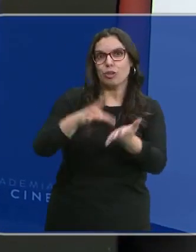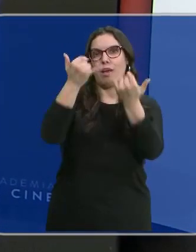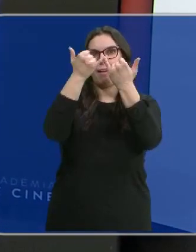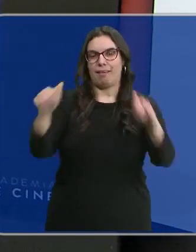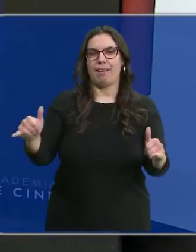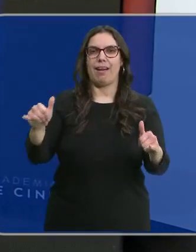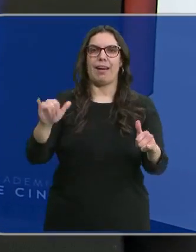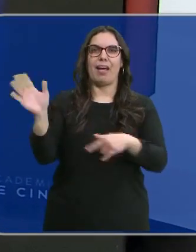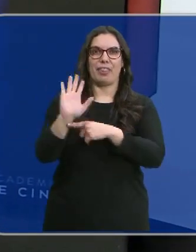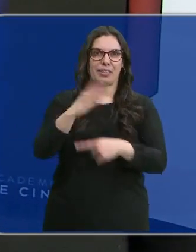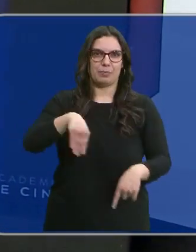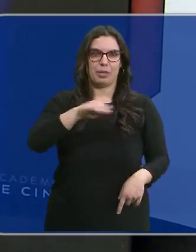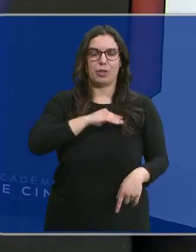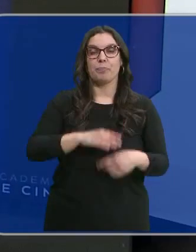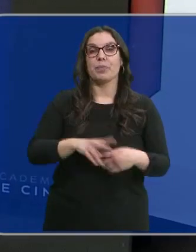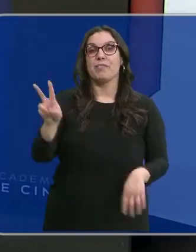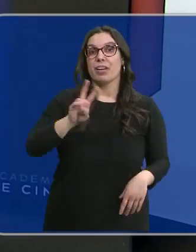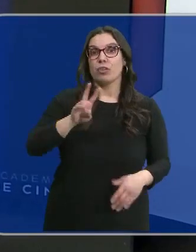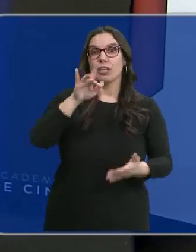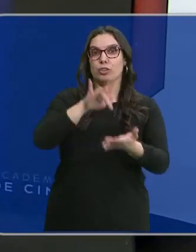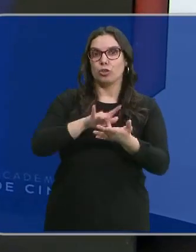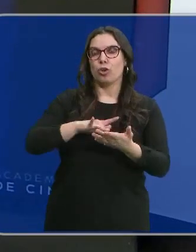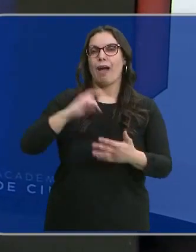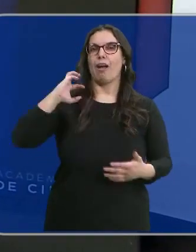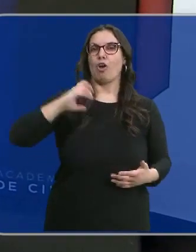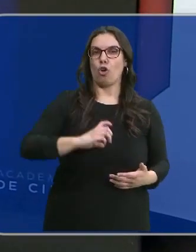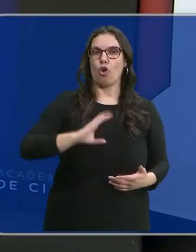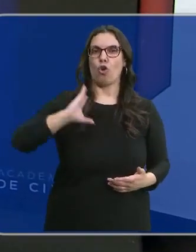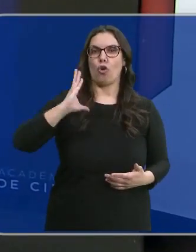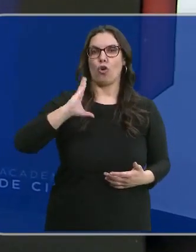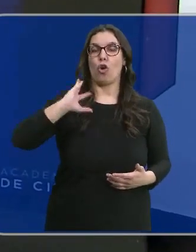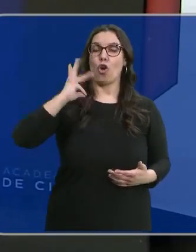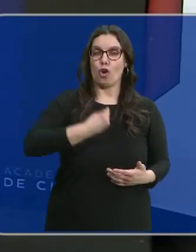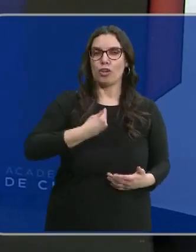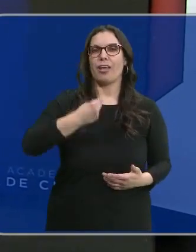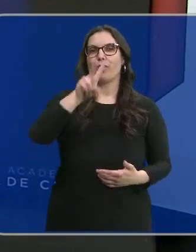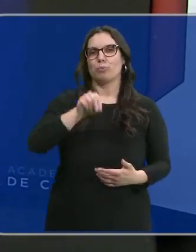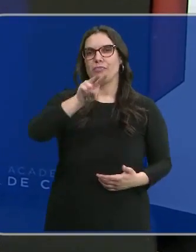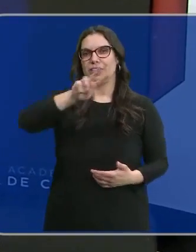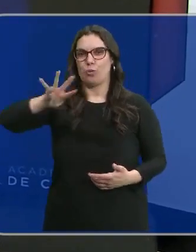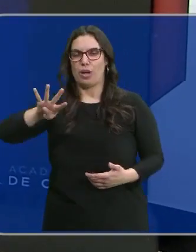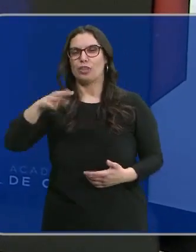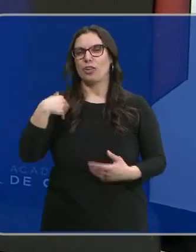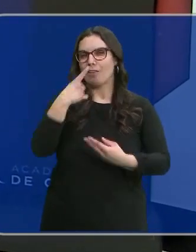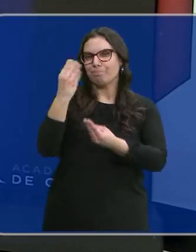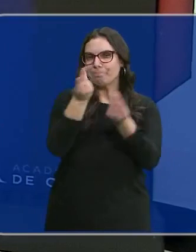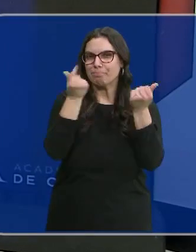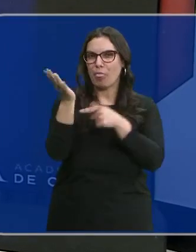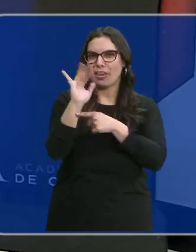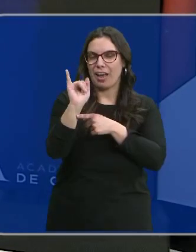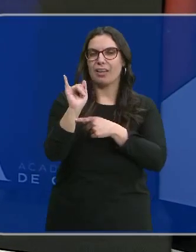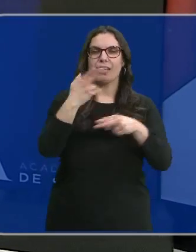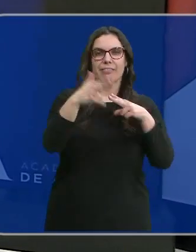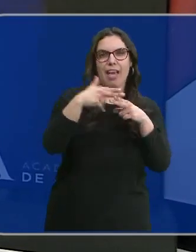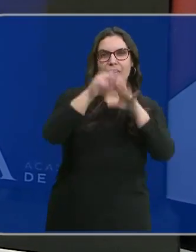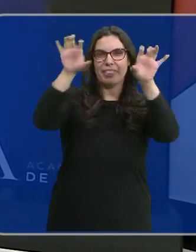celebre la gran gala del cine español. Valladolid acogerá a los Goya 2024 y la ciudad ya empieza a oler a cine. Actividades y decoración en las